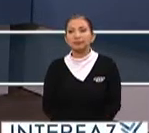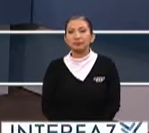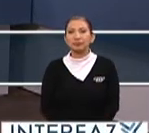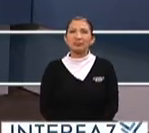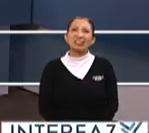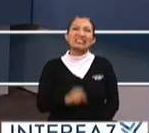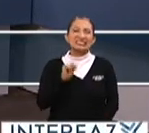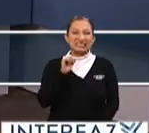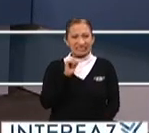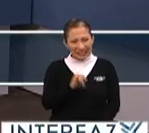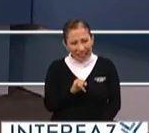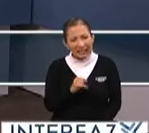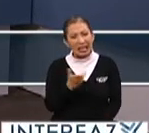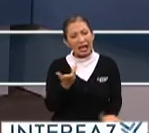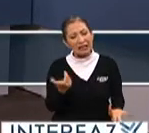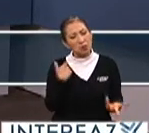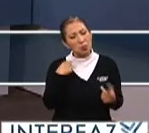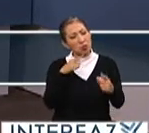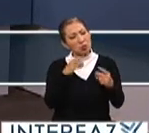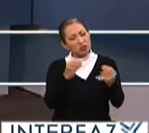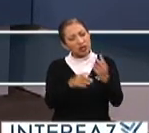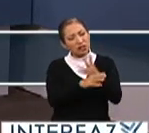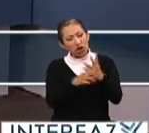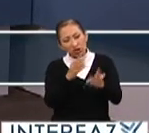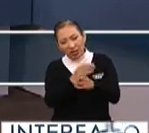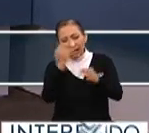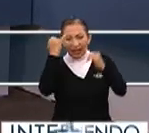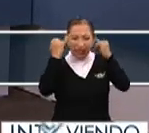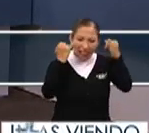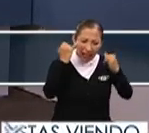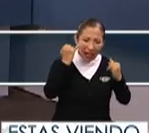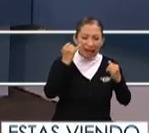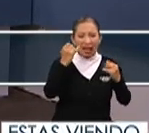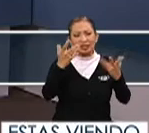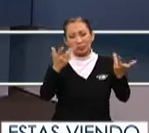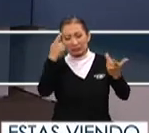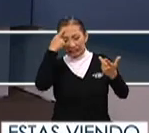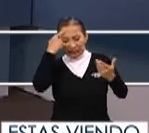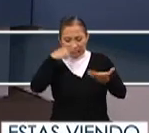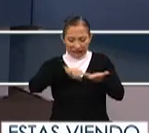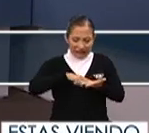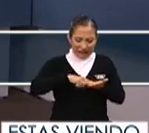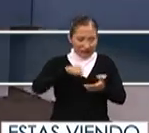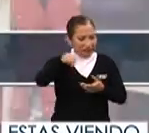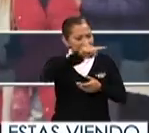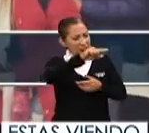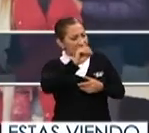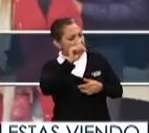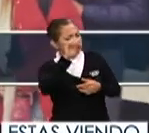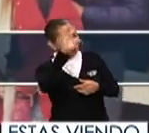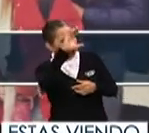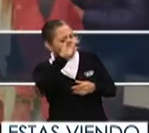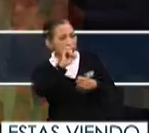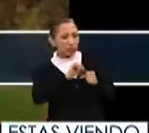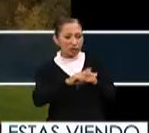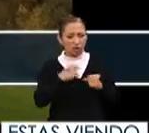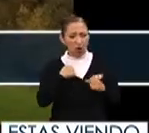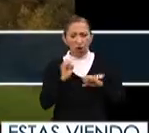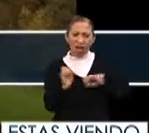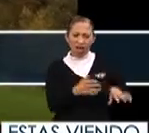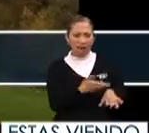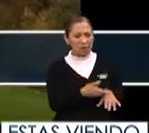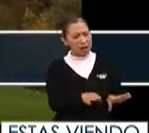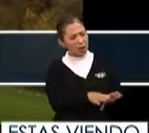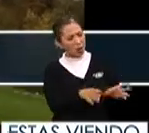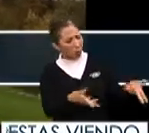si es un es enfrentarse a muchos paradigmas a muchas cuestiones sociales y culturales que dices cómo voy a dejar a